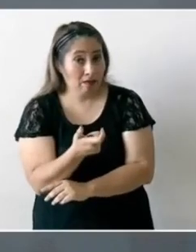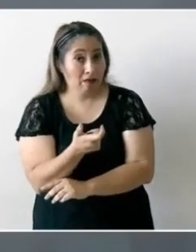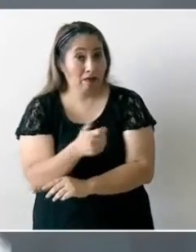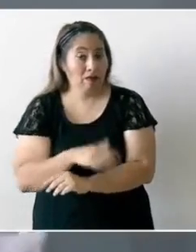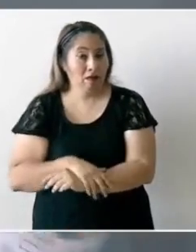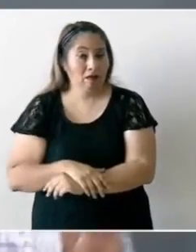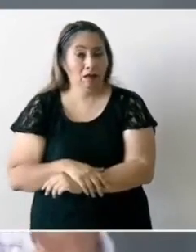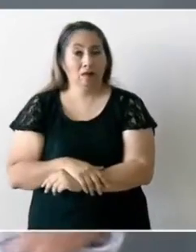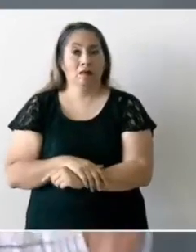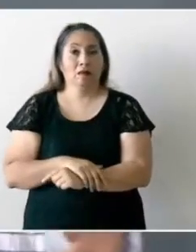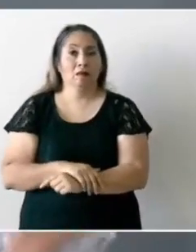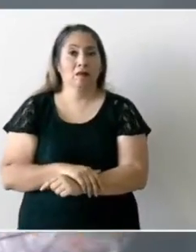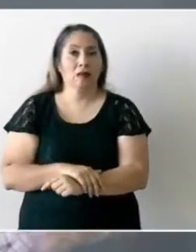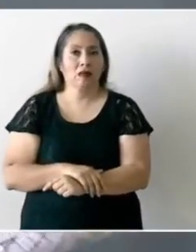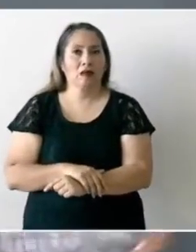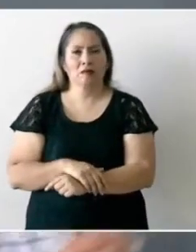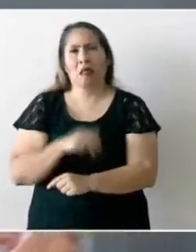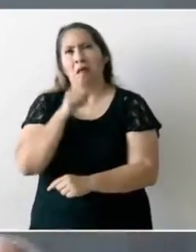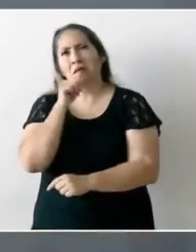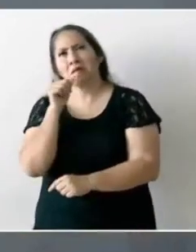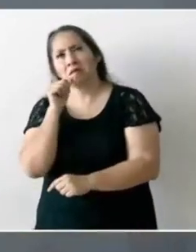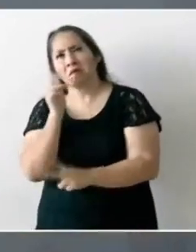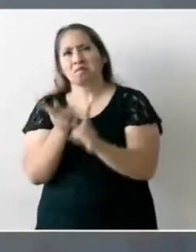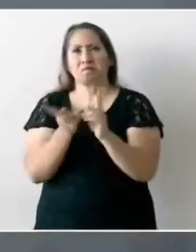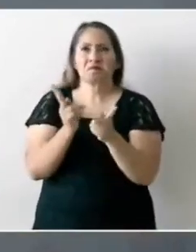ya le fuimos ayer a proponer